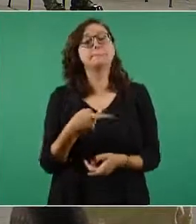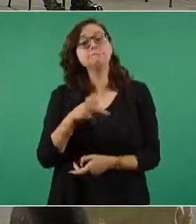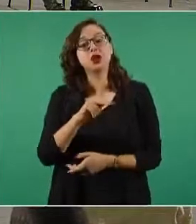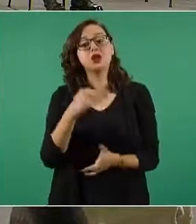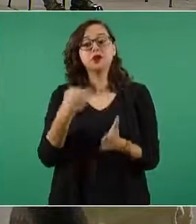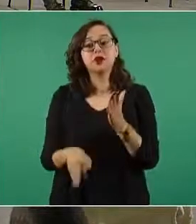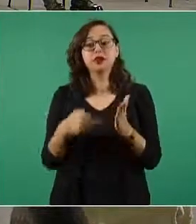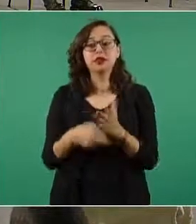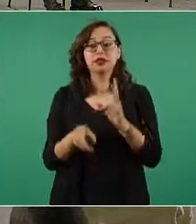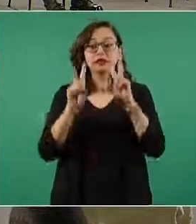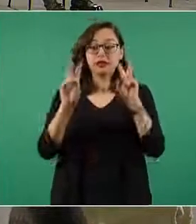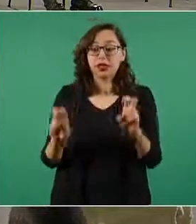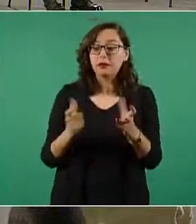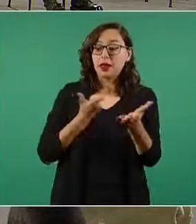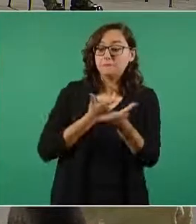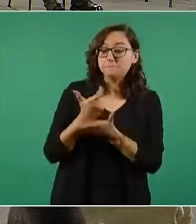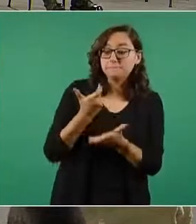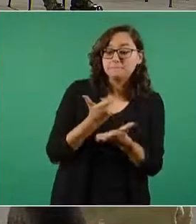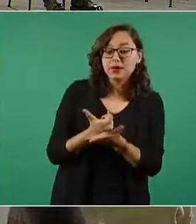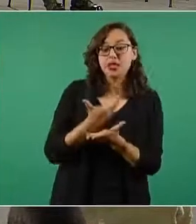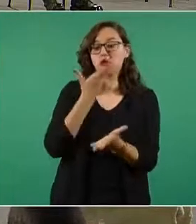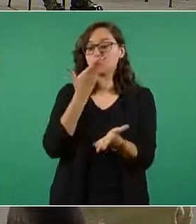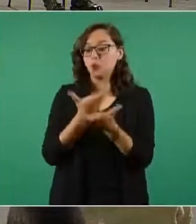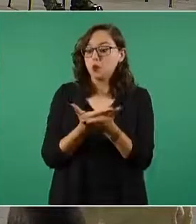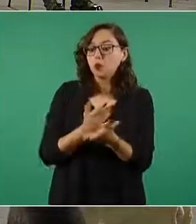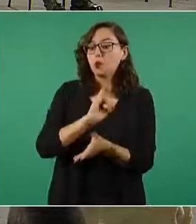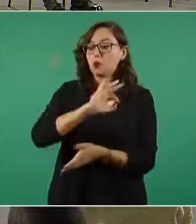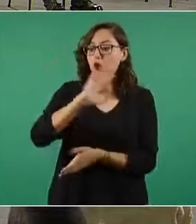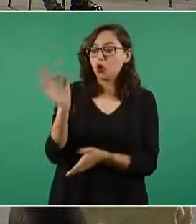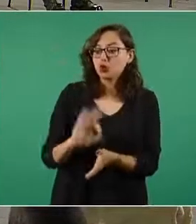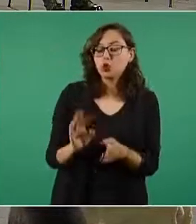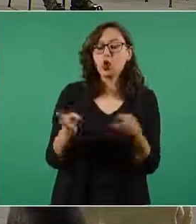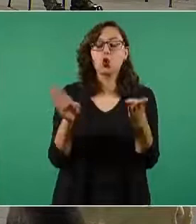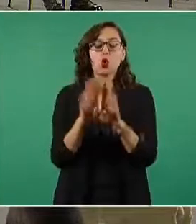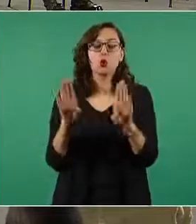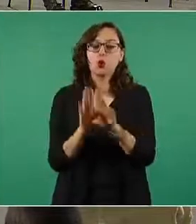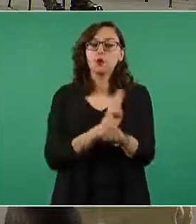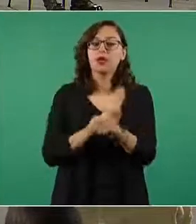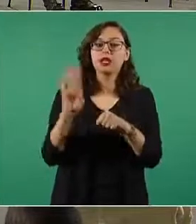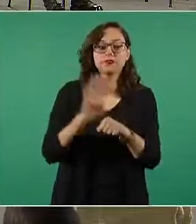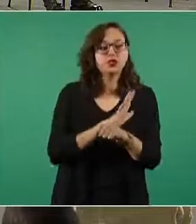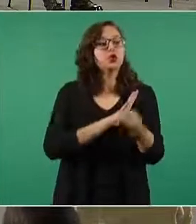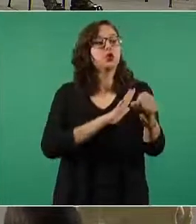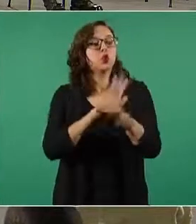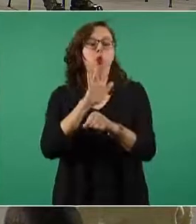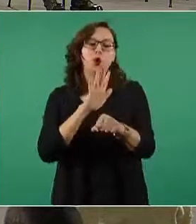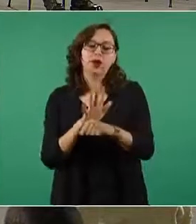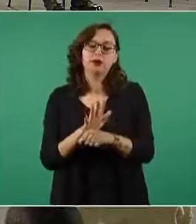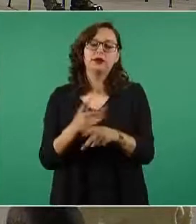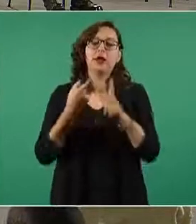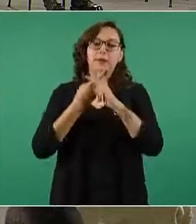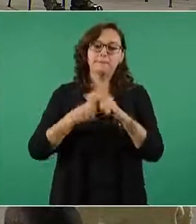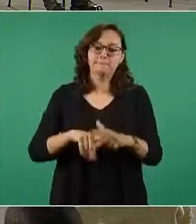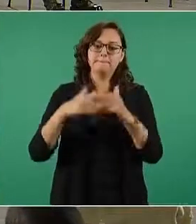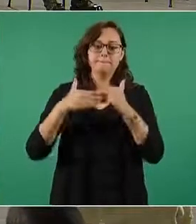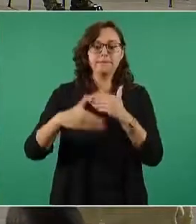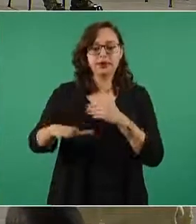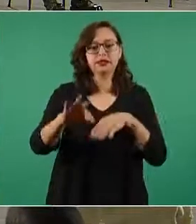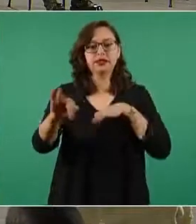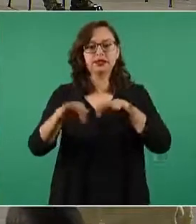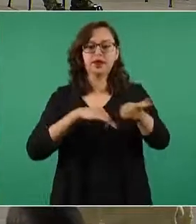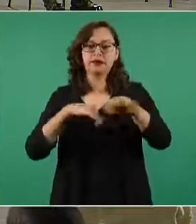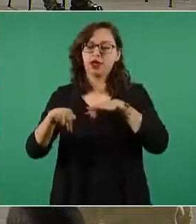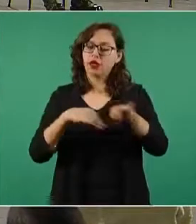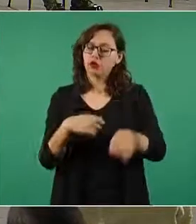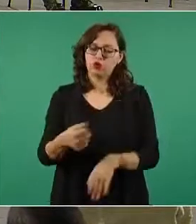y todo este esquema de prestaciones o beneficios que se les pueden dar para iniciar operaciones en él aspecto que es de